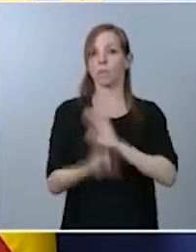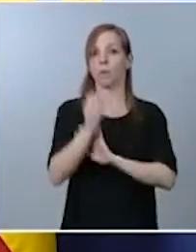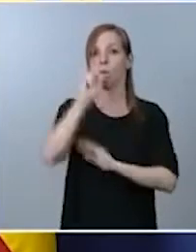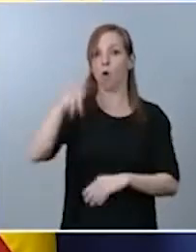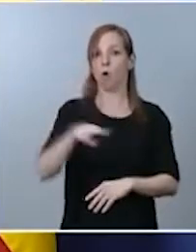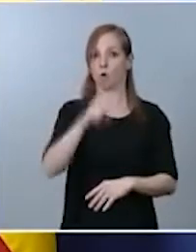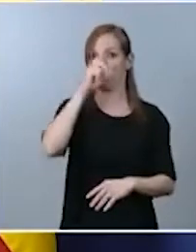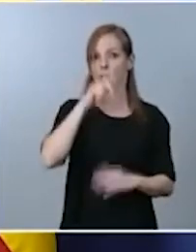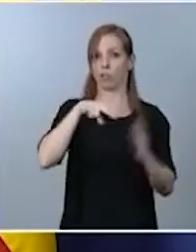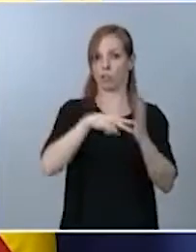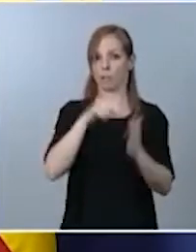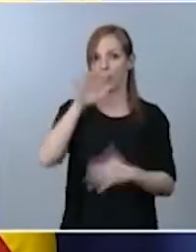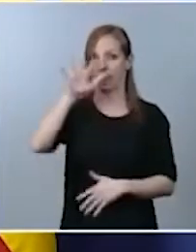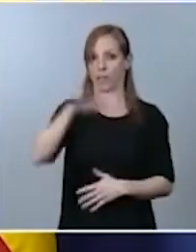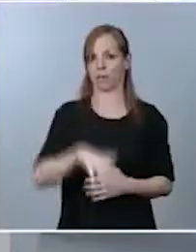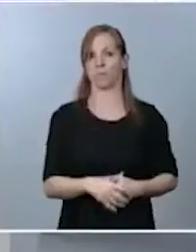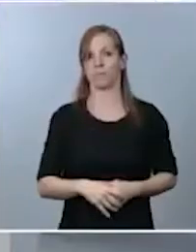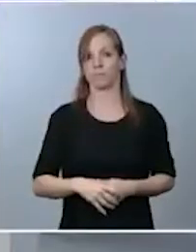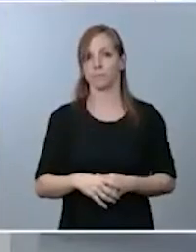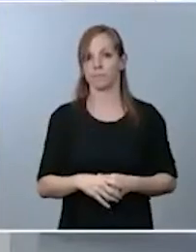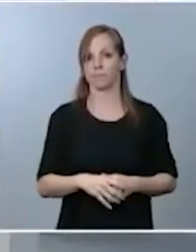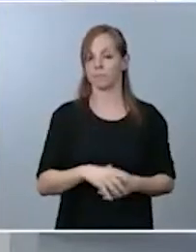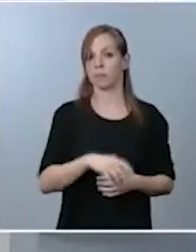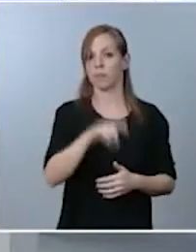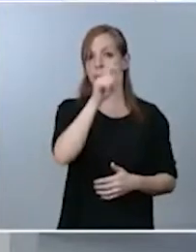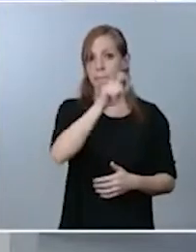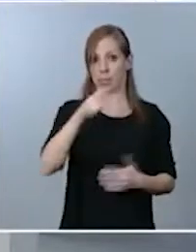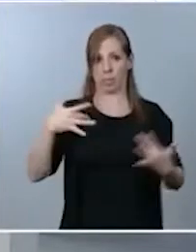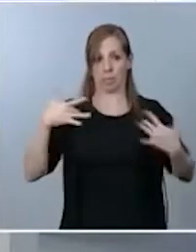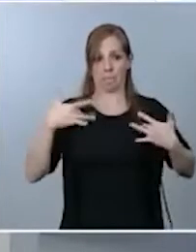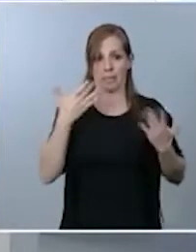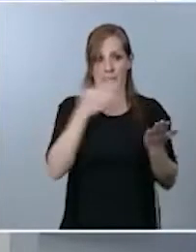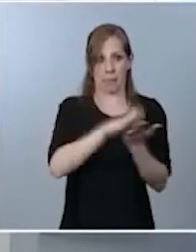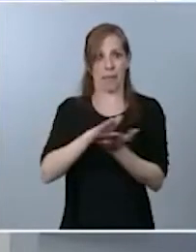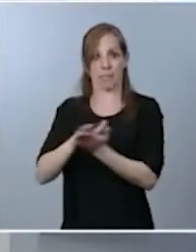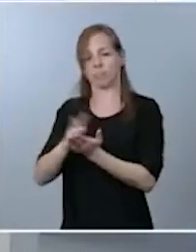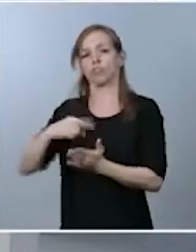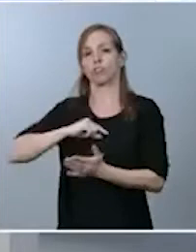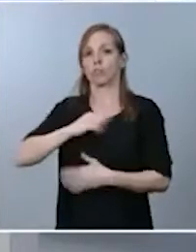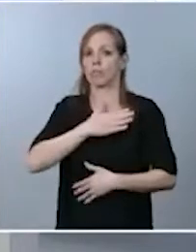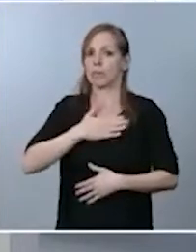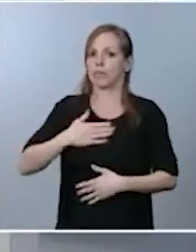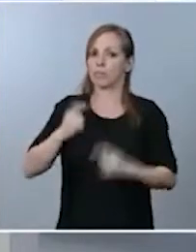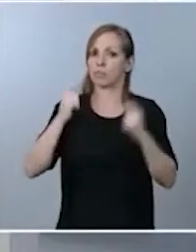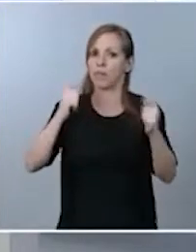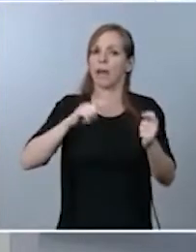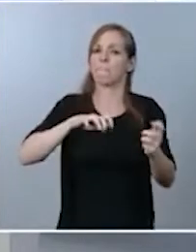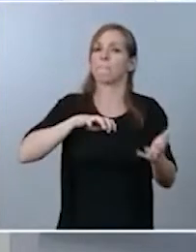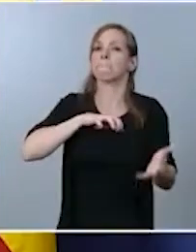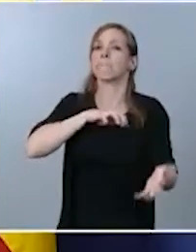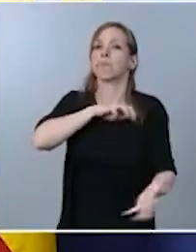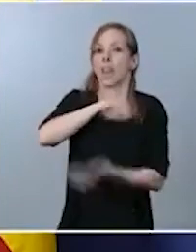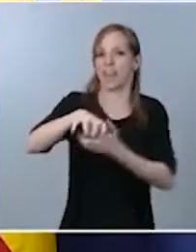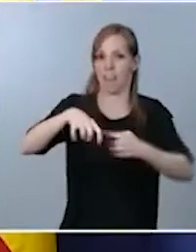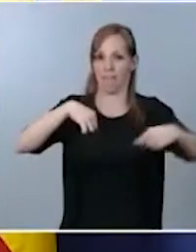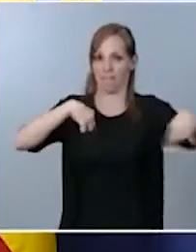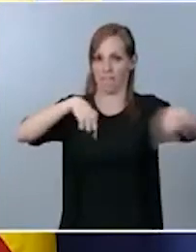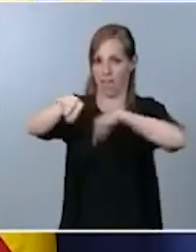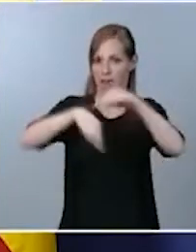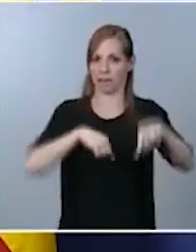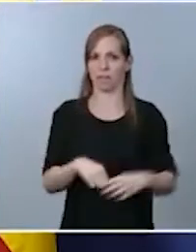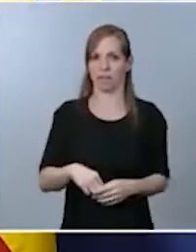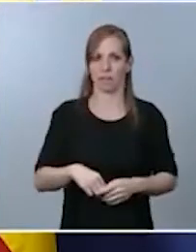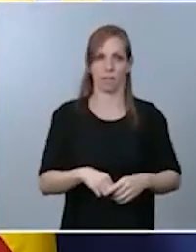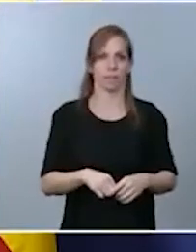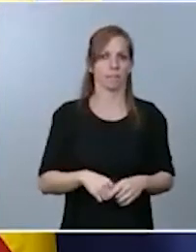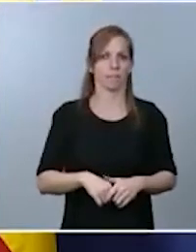Las víctimas de lo que queremos y debemos denominar violencia vial. El recuerdo doloroso de tantas